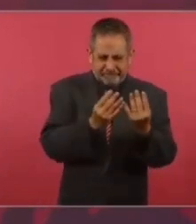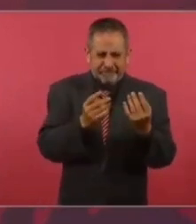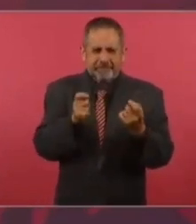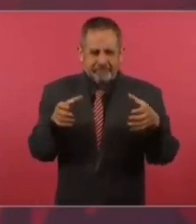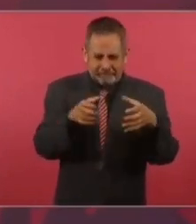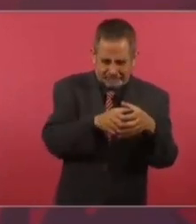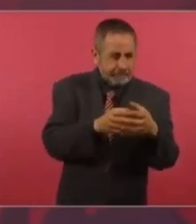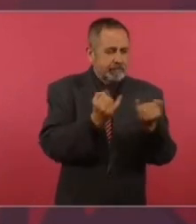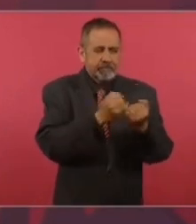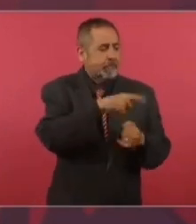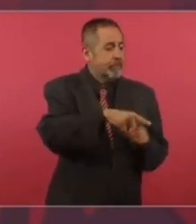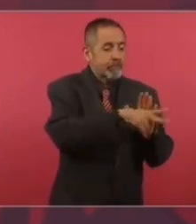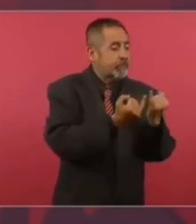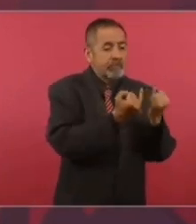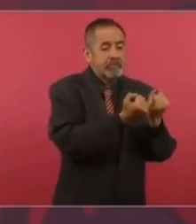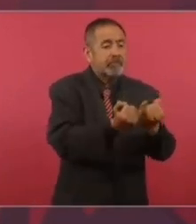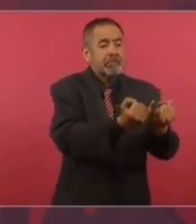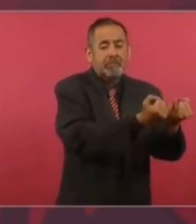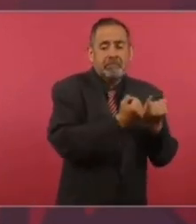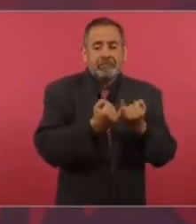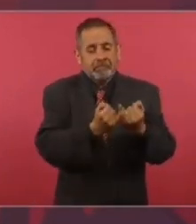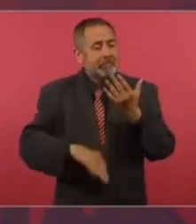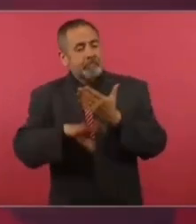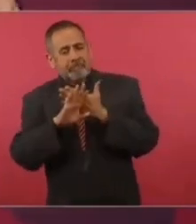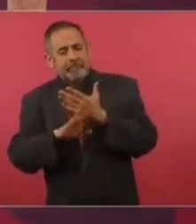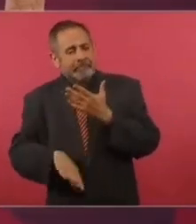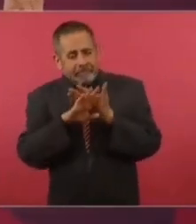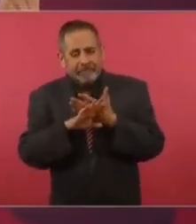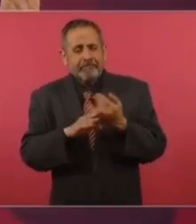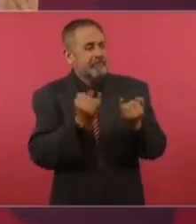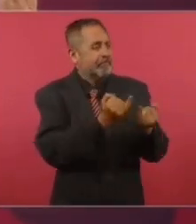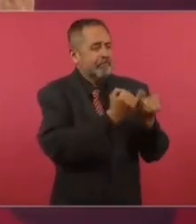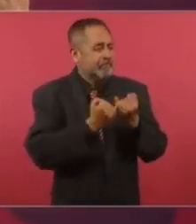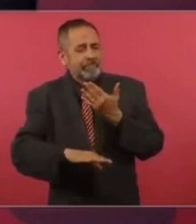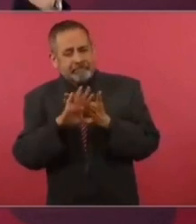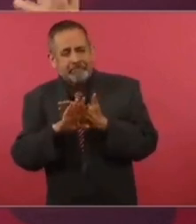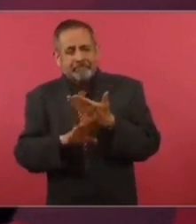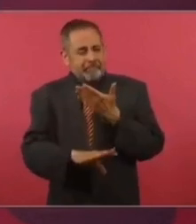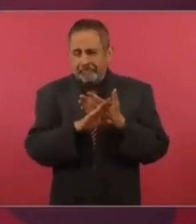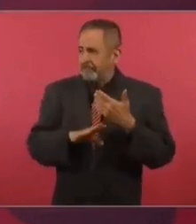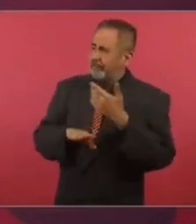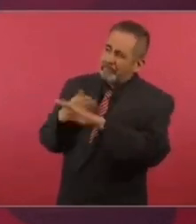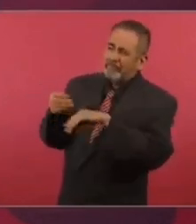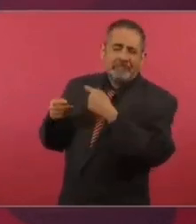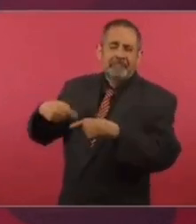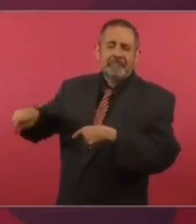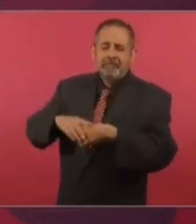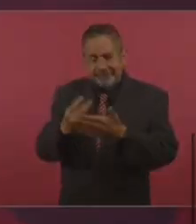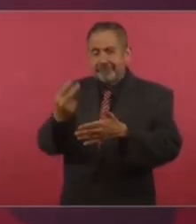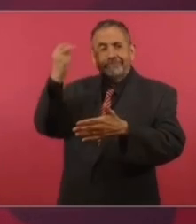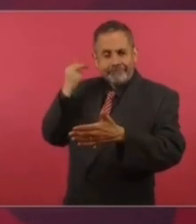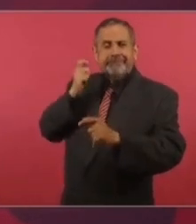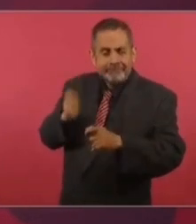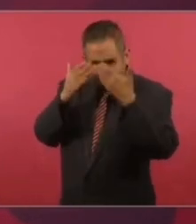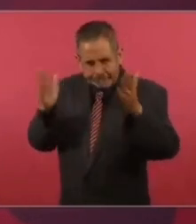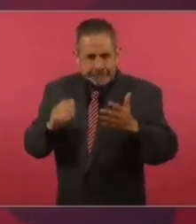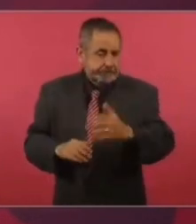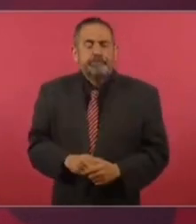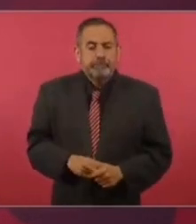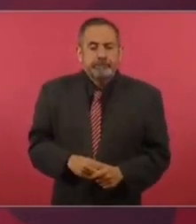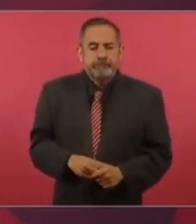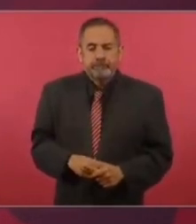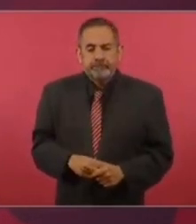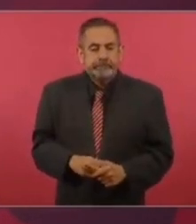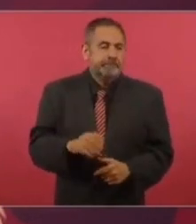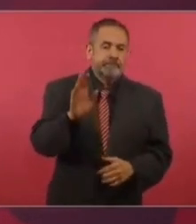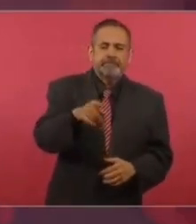y inflar a nuestros adversarios. De modo que no